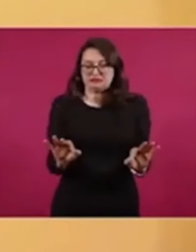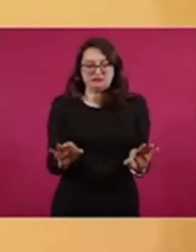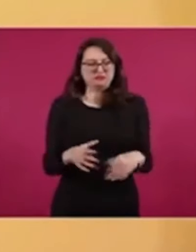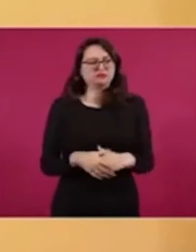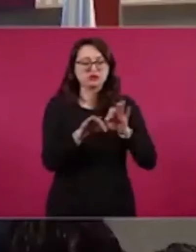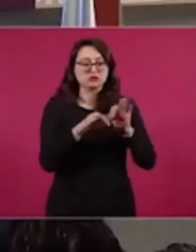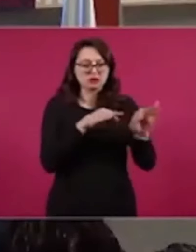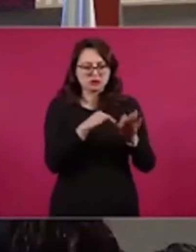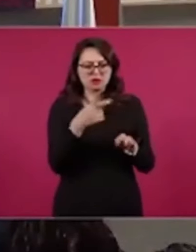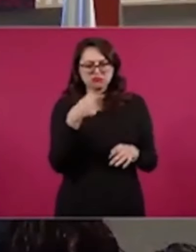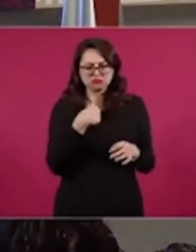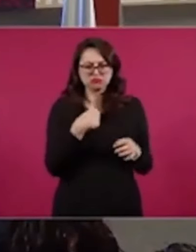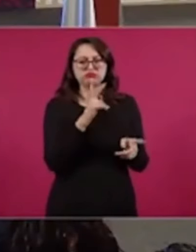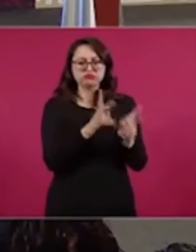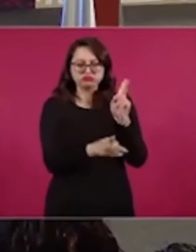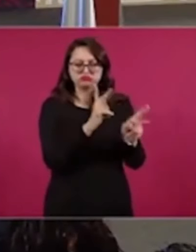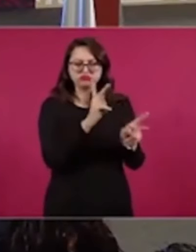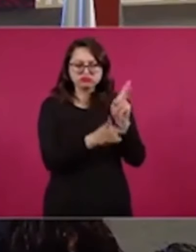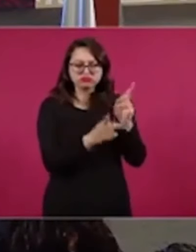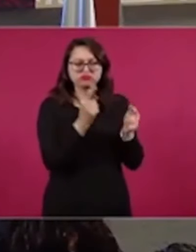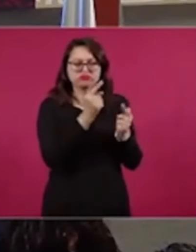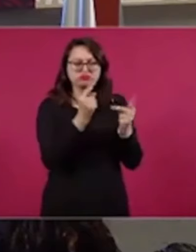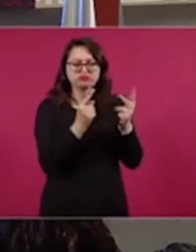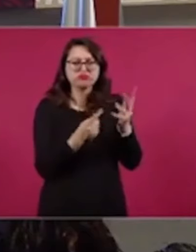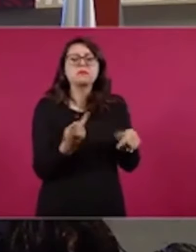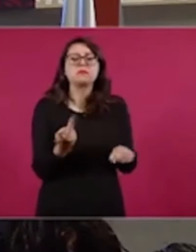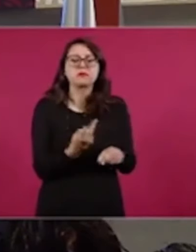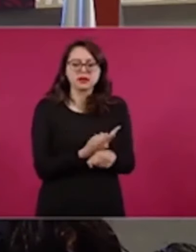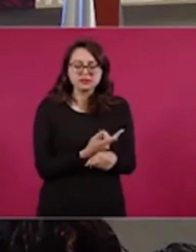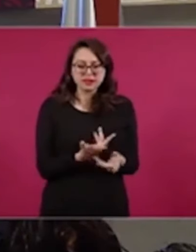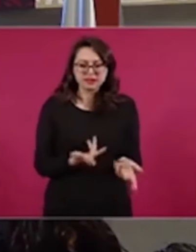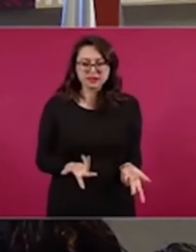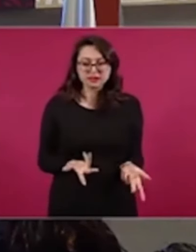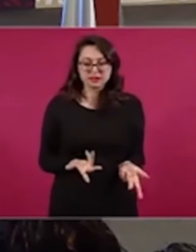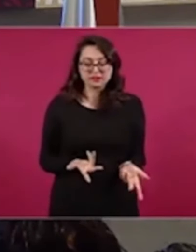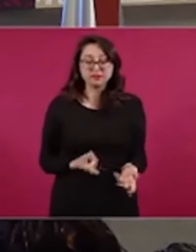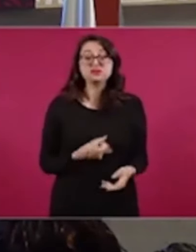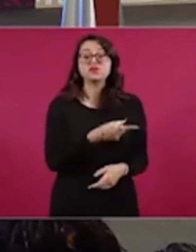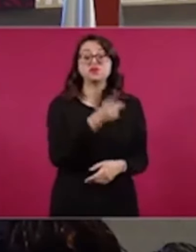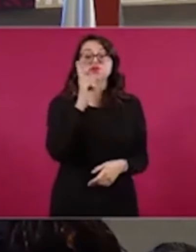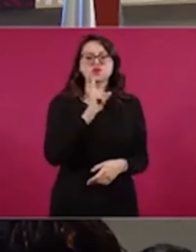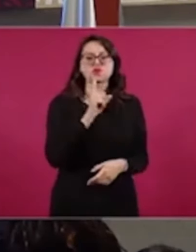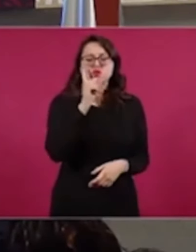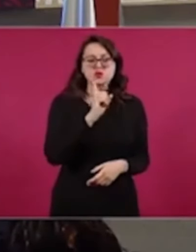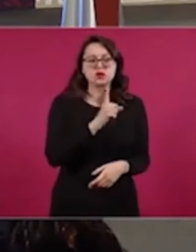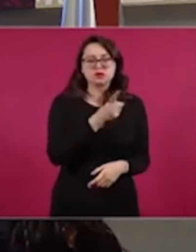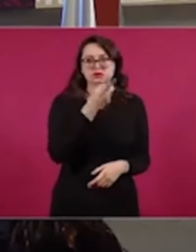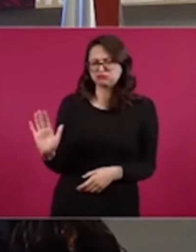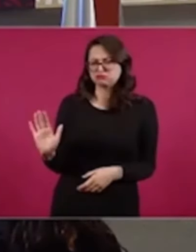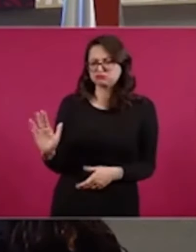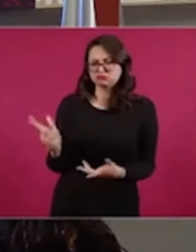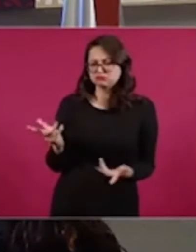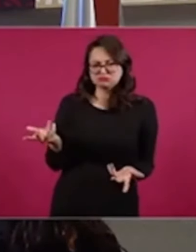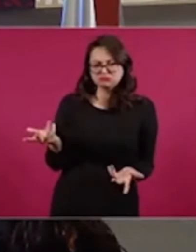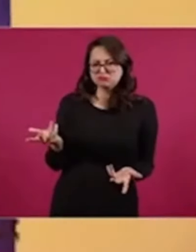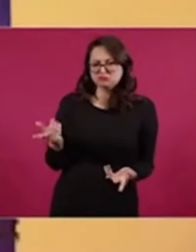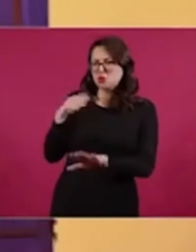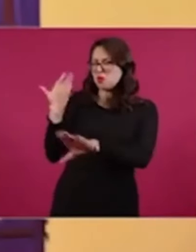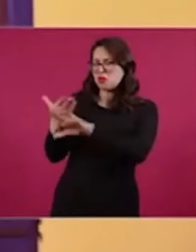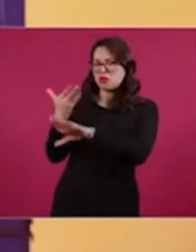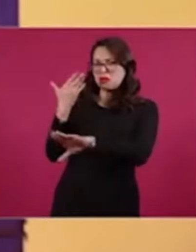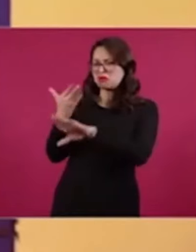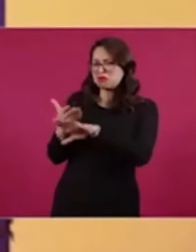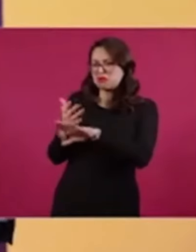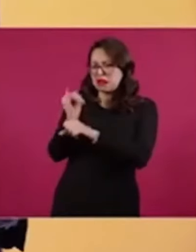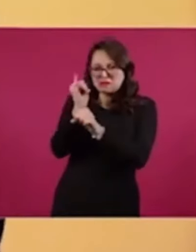hablé con ella y ya después se llevó a cabo la reunión. Y cuando hablé con ella, lo primero que me dijo fue, nosotros no